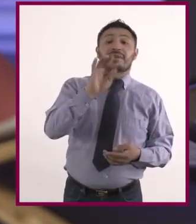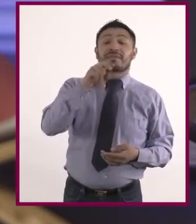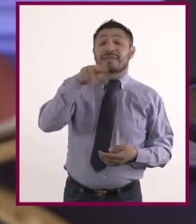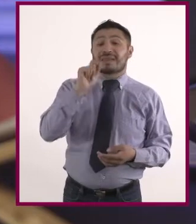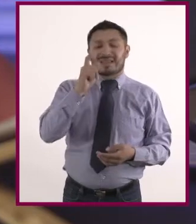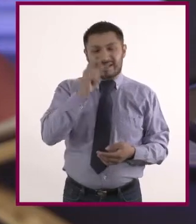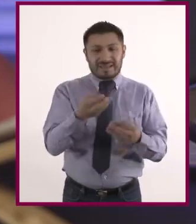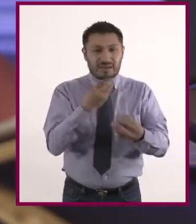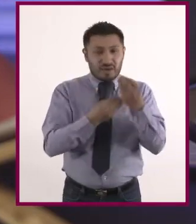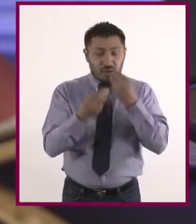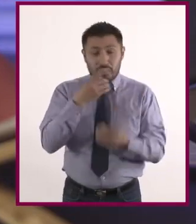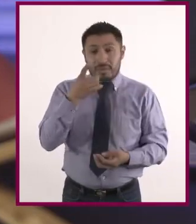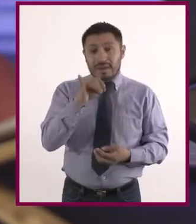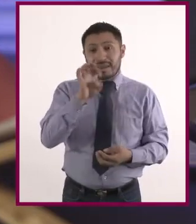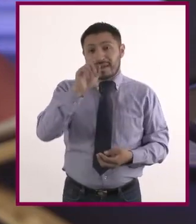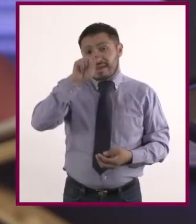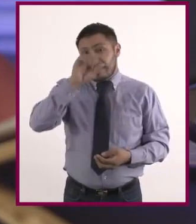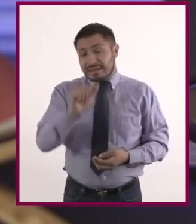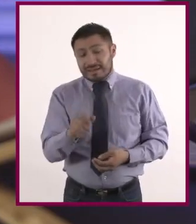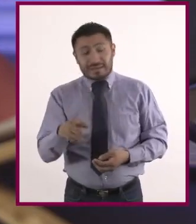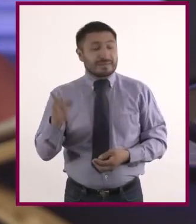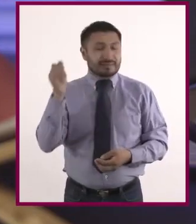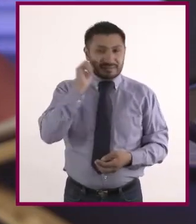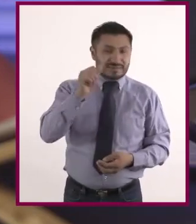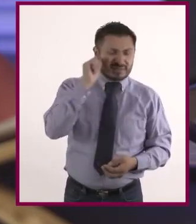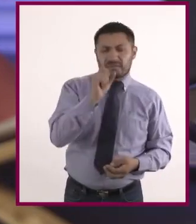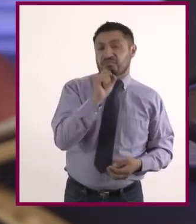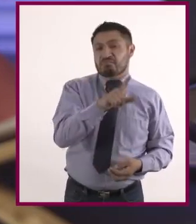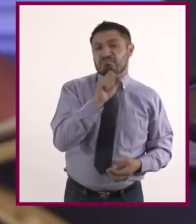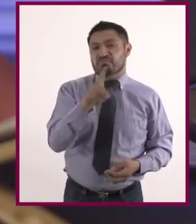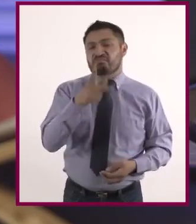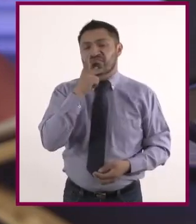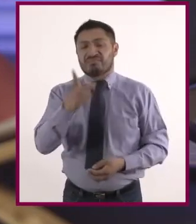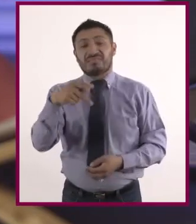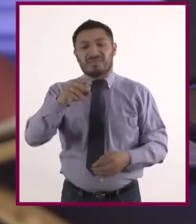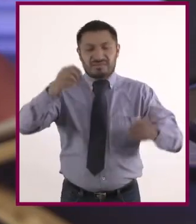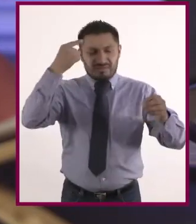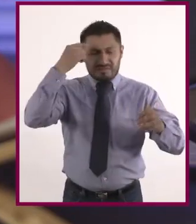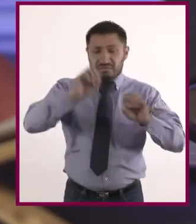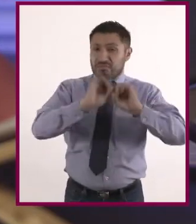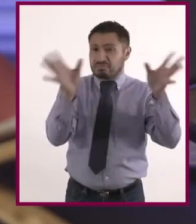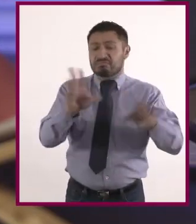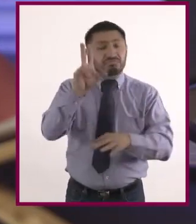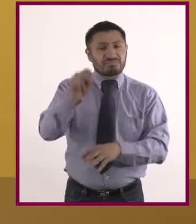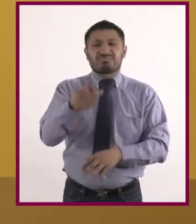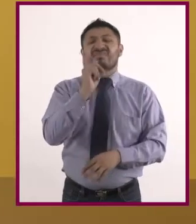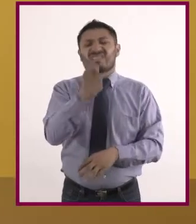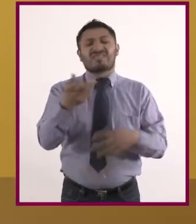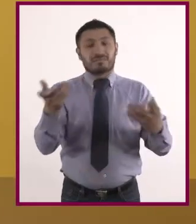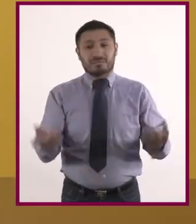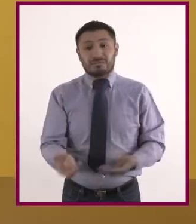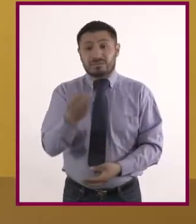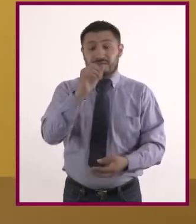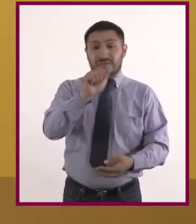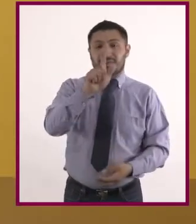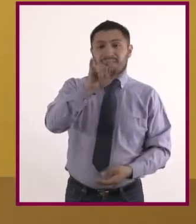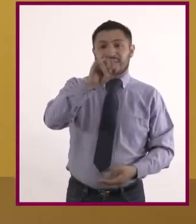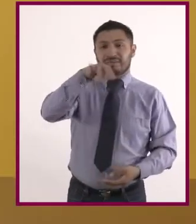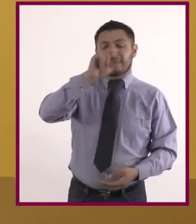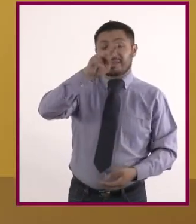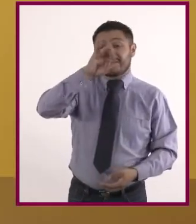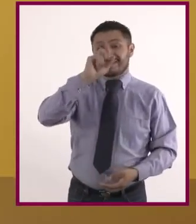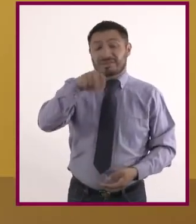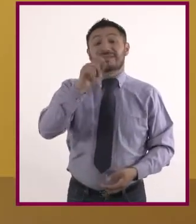alimentarse o de hacer una dieta? Frecuentemente escuchamos estos términos, pero no siempre nos queda claro a qué se refieren. Alimentación significa